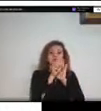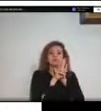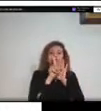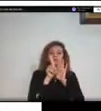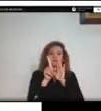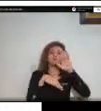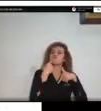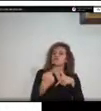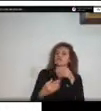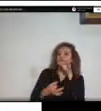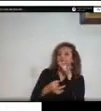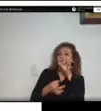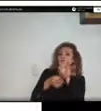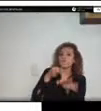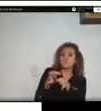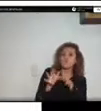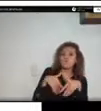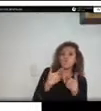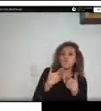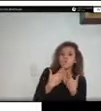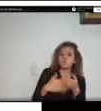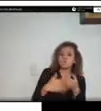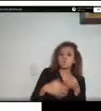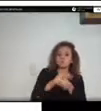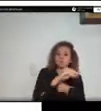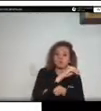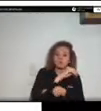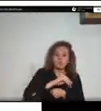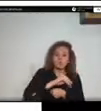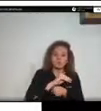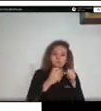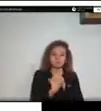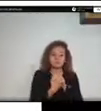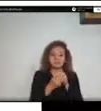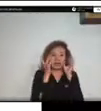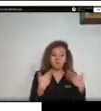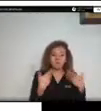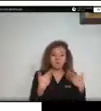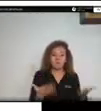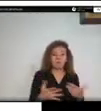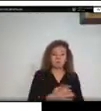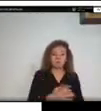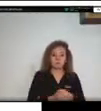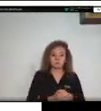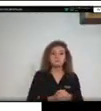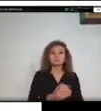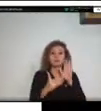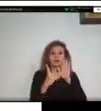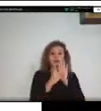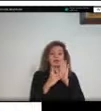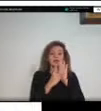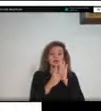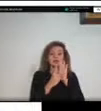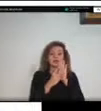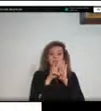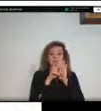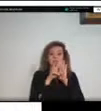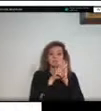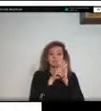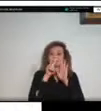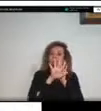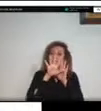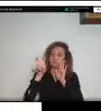adicionalmente pues el decreto 2157 del año 2017 que regla todo lo que tiene que ver con el plan de gestión de riesgo de